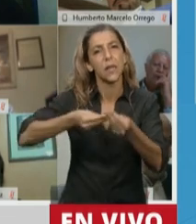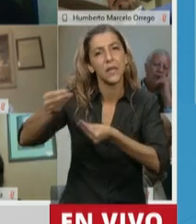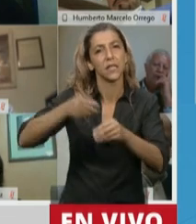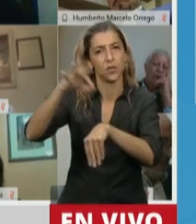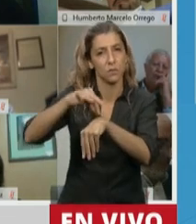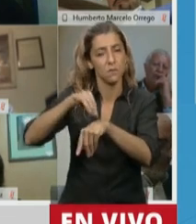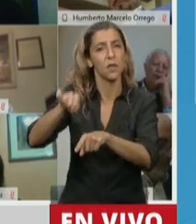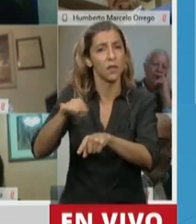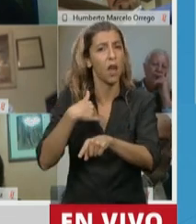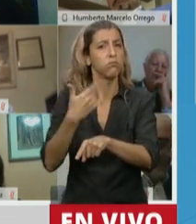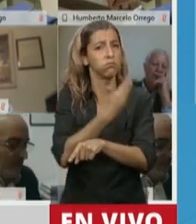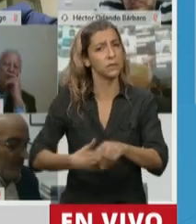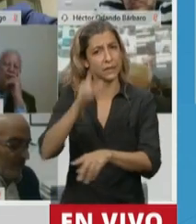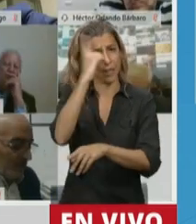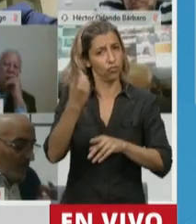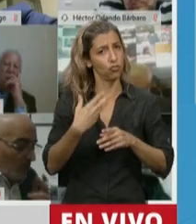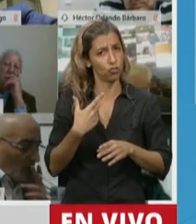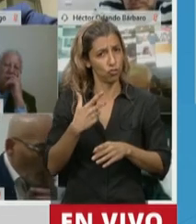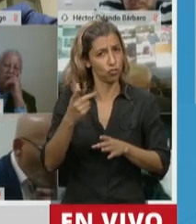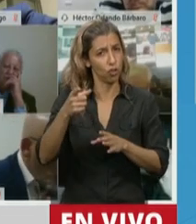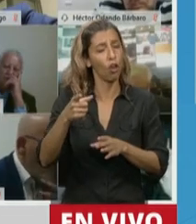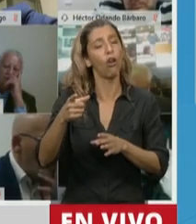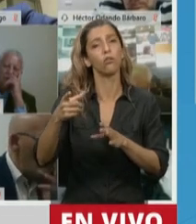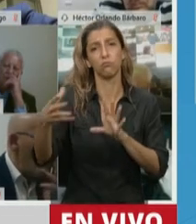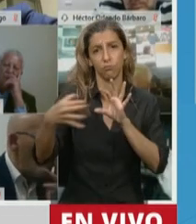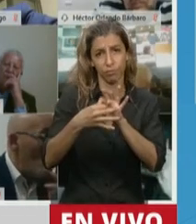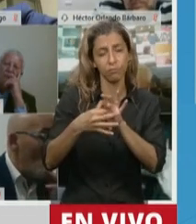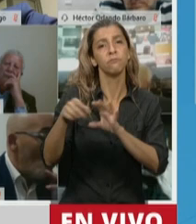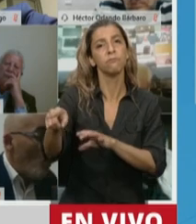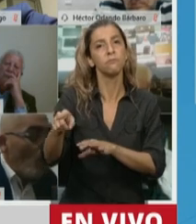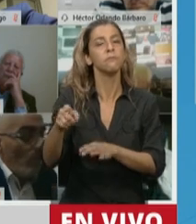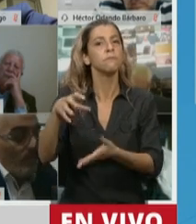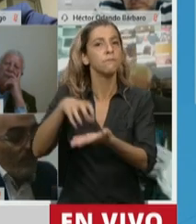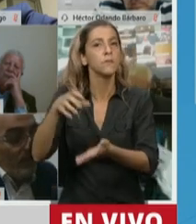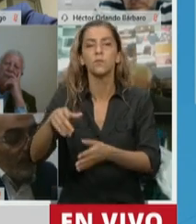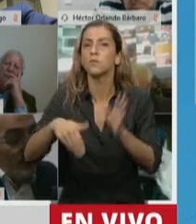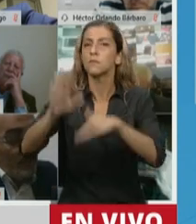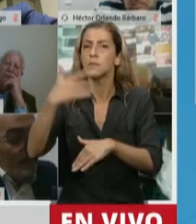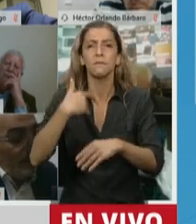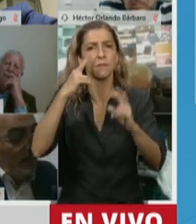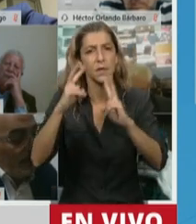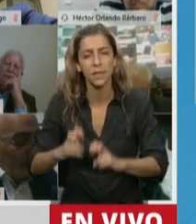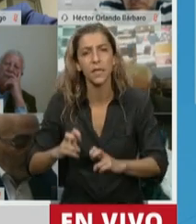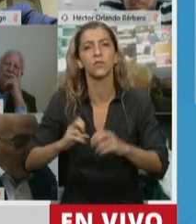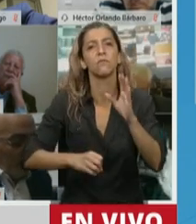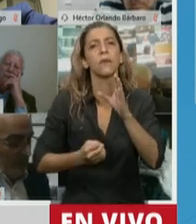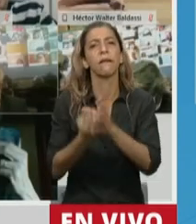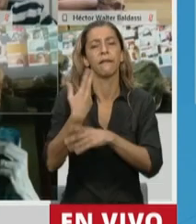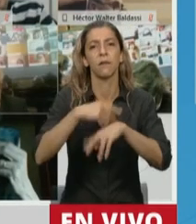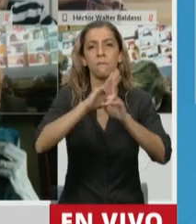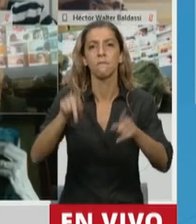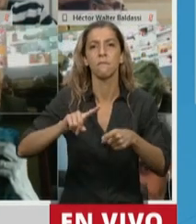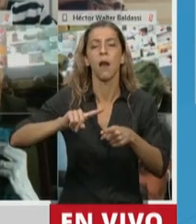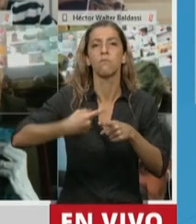Nación y que tiene por misión fundamental participar de las políticas científicas vinculadas a los